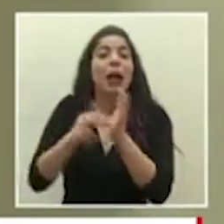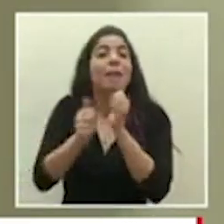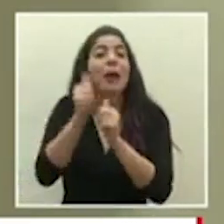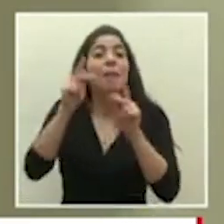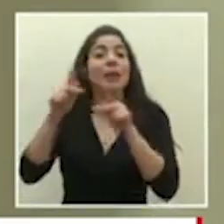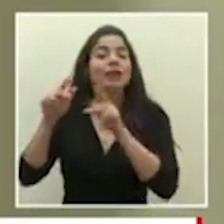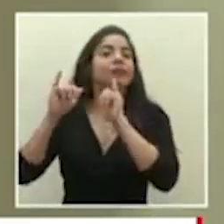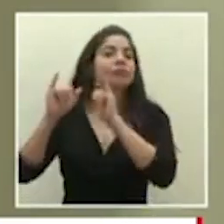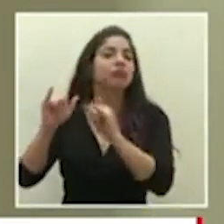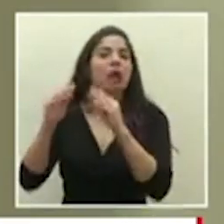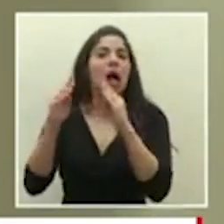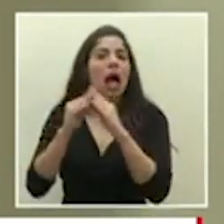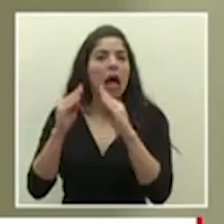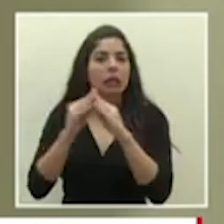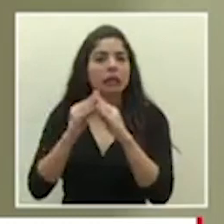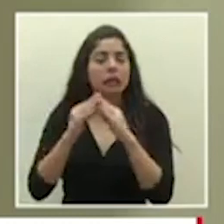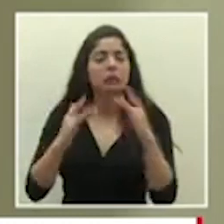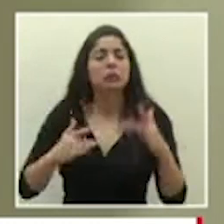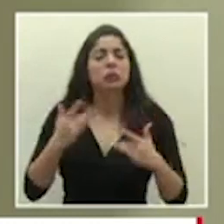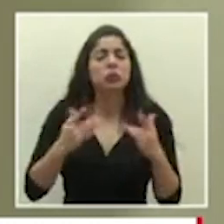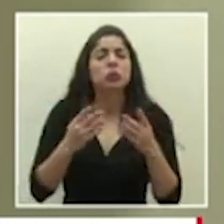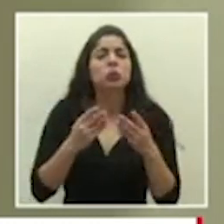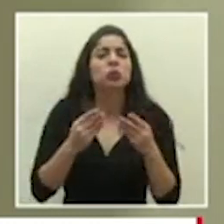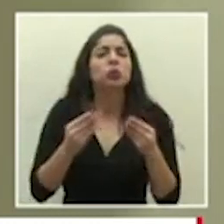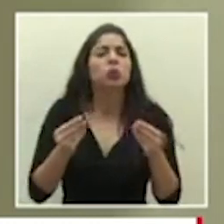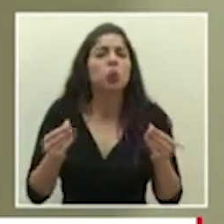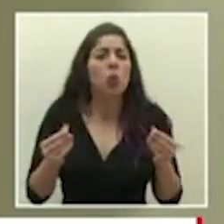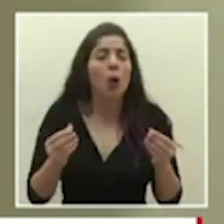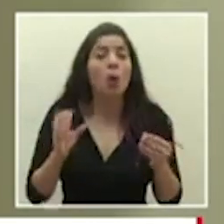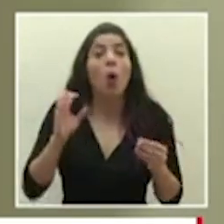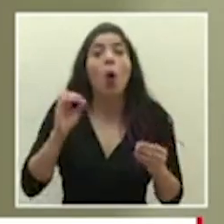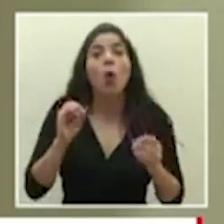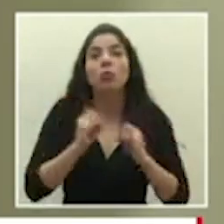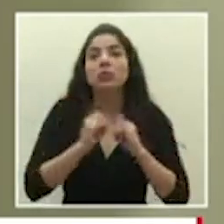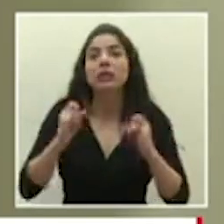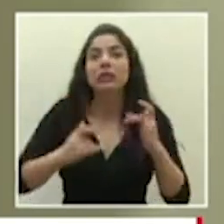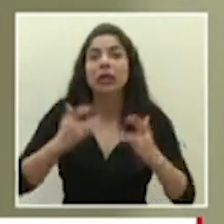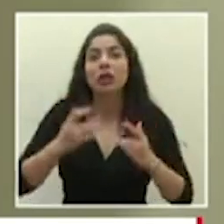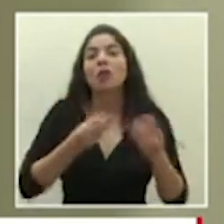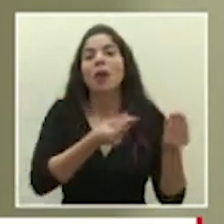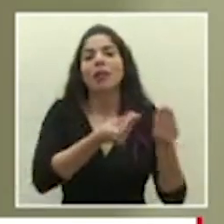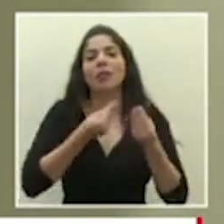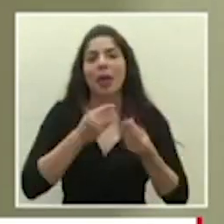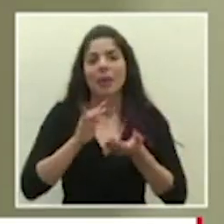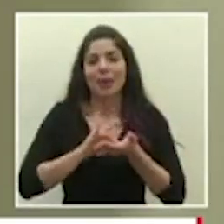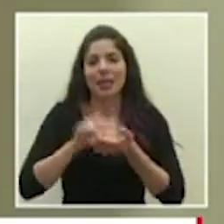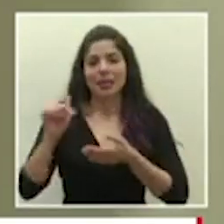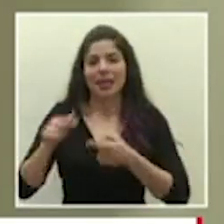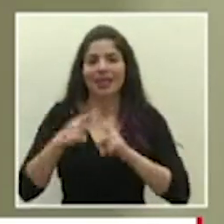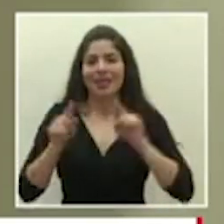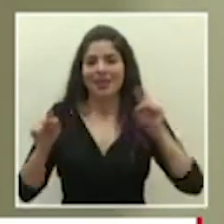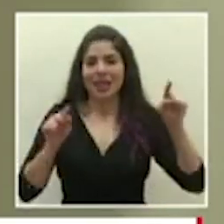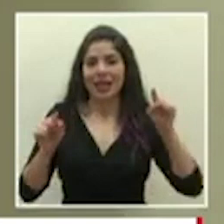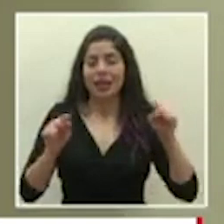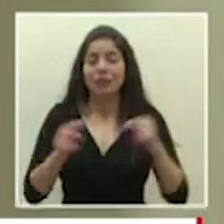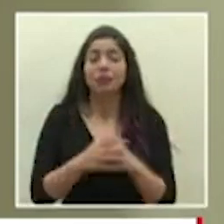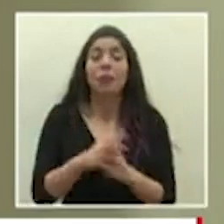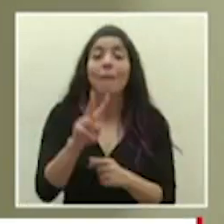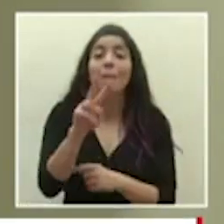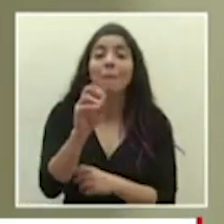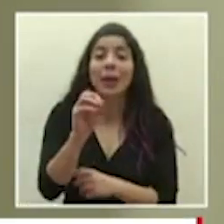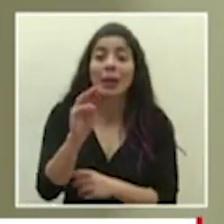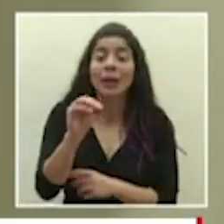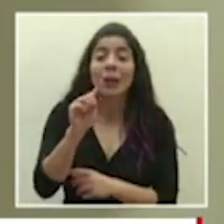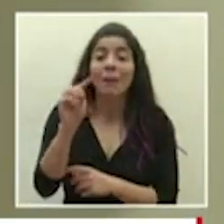en su casa con síntomas leves a veces hasta asintomáticos el 20 de marzo del